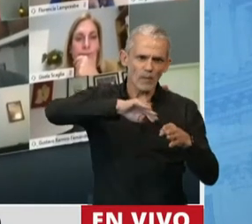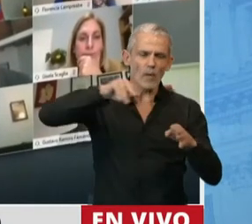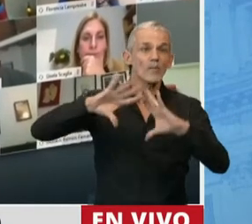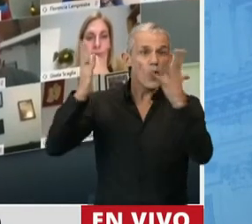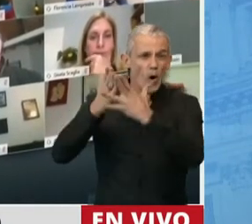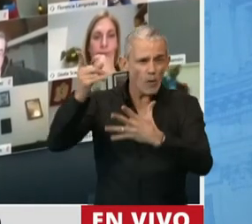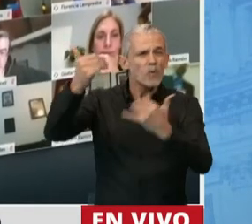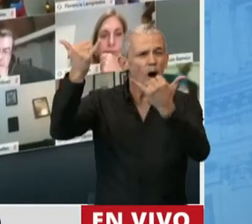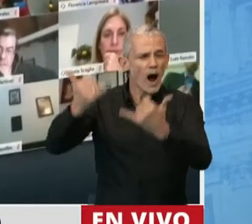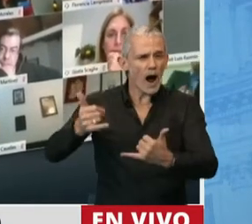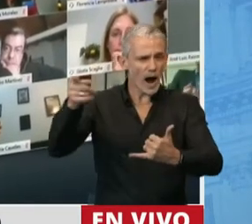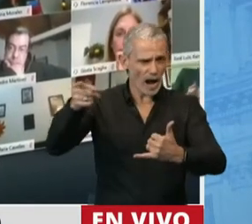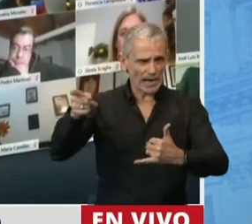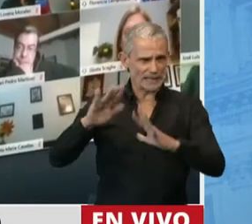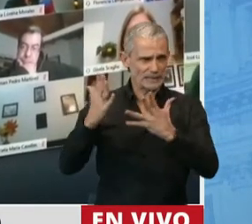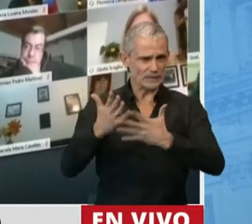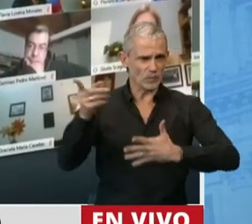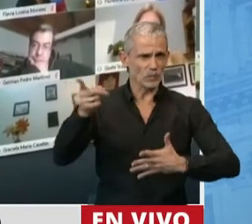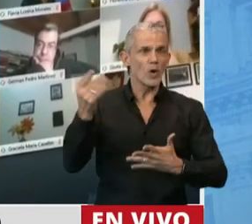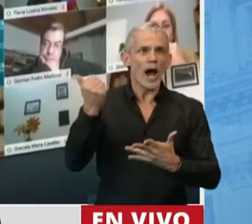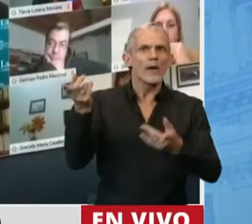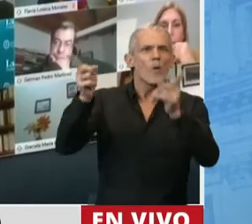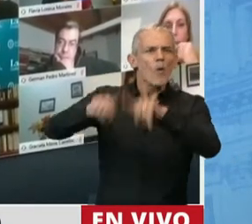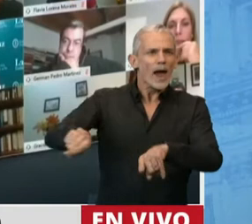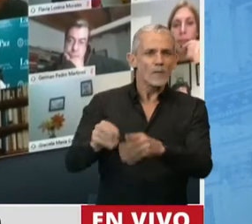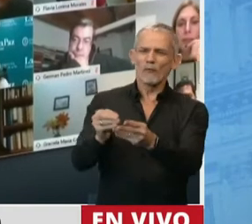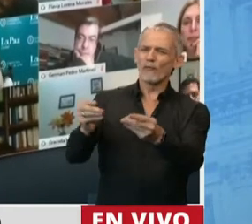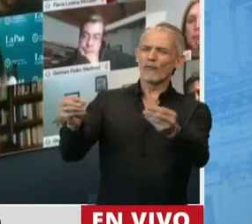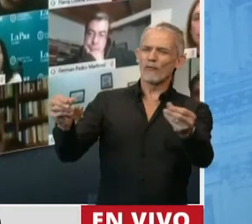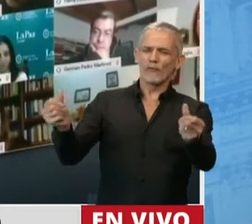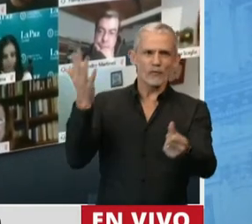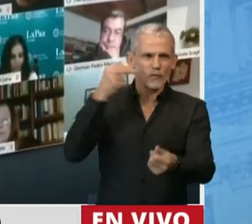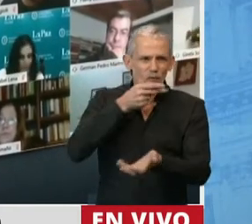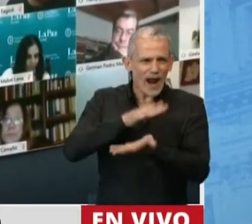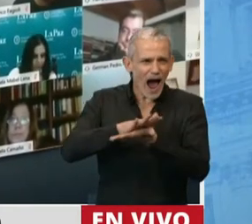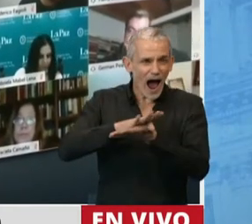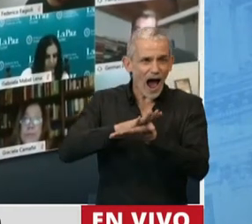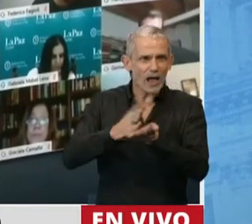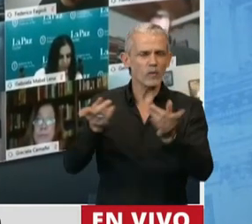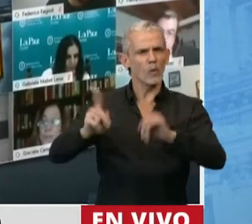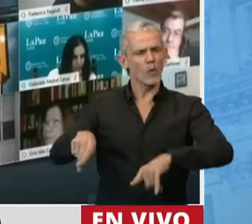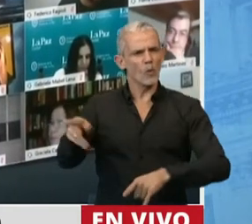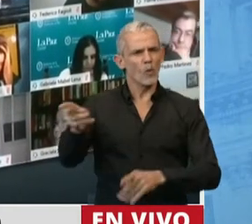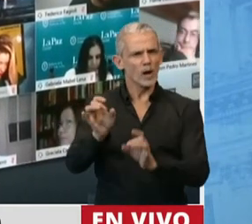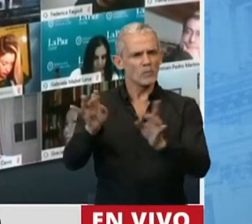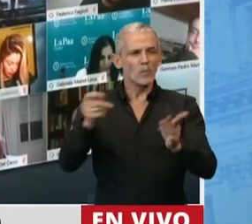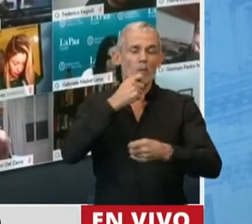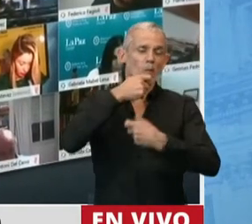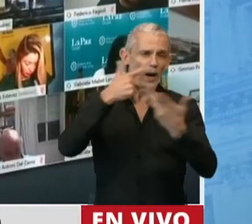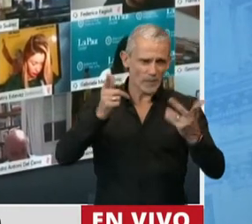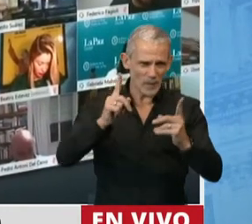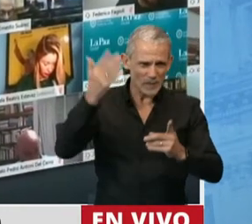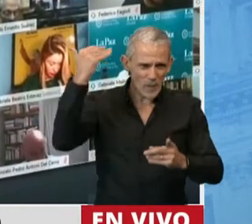el mundo reconoce, inclusive rebrotes, y que en aquellos lugares donde no se le ha tenido en consideración, como ya ha sido